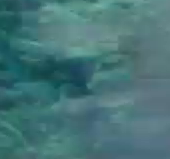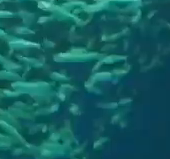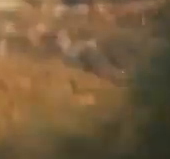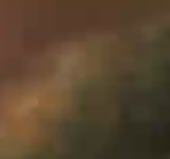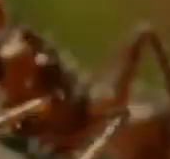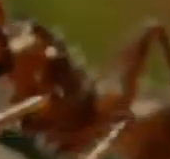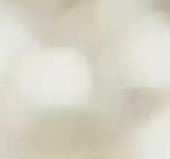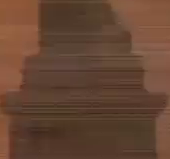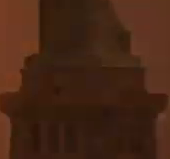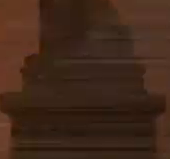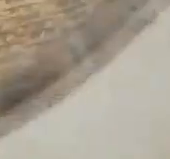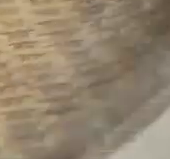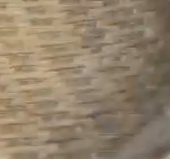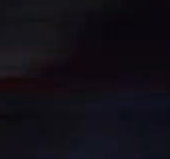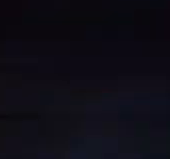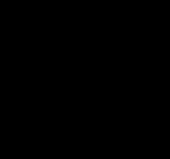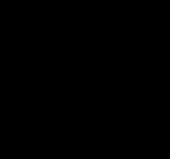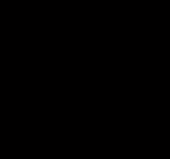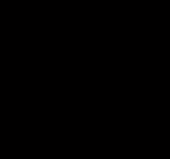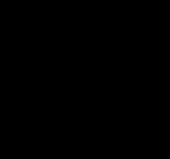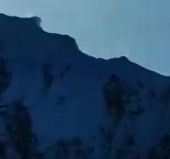Todos dependiendo de todos.